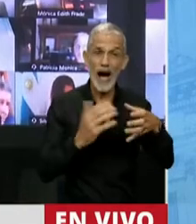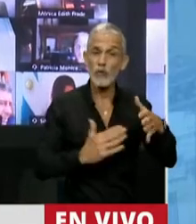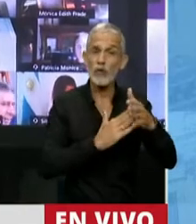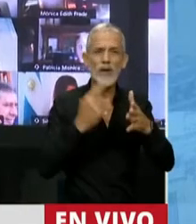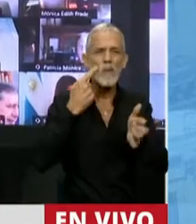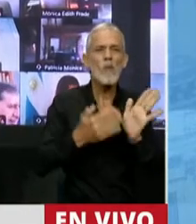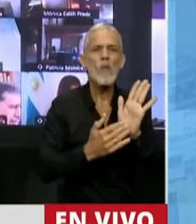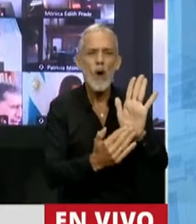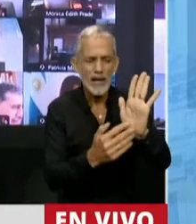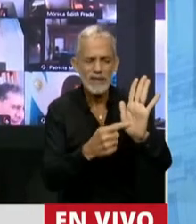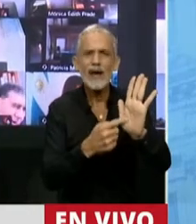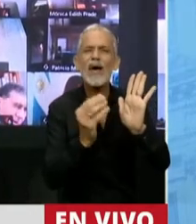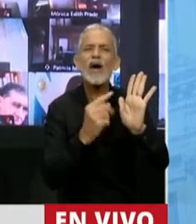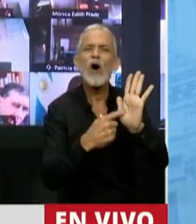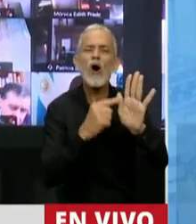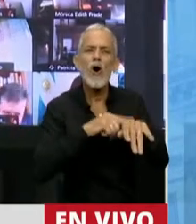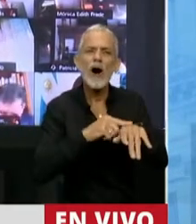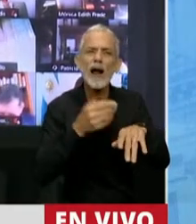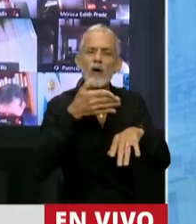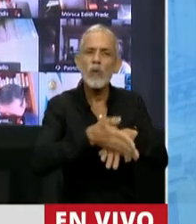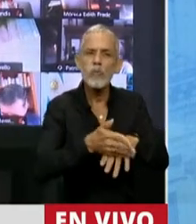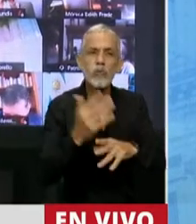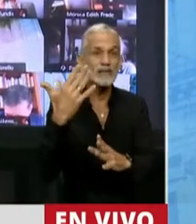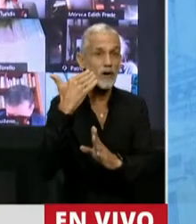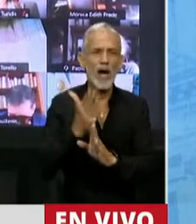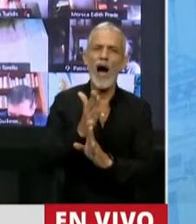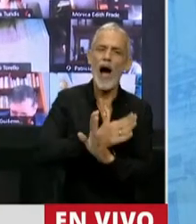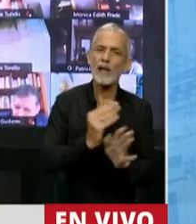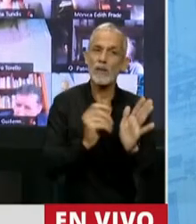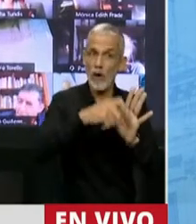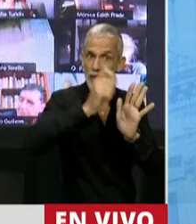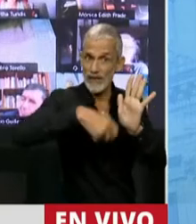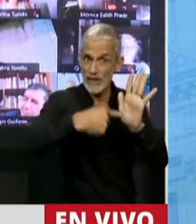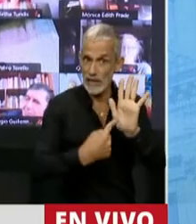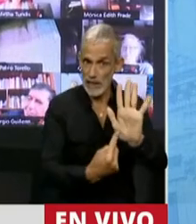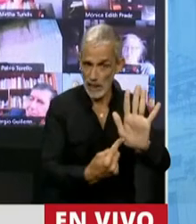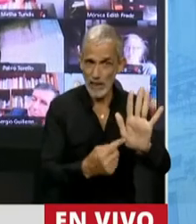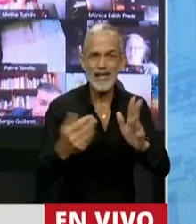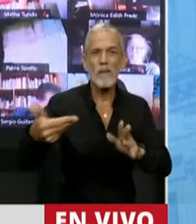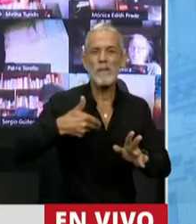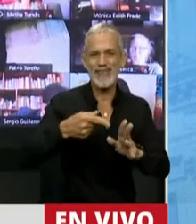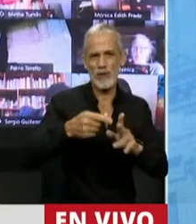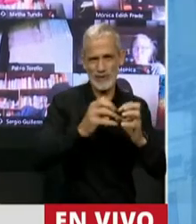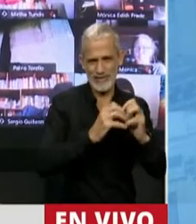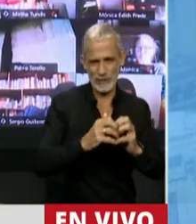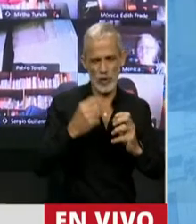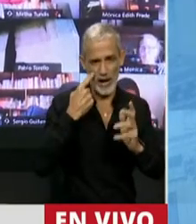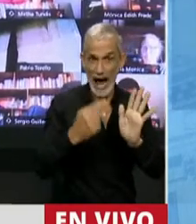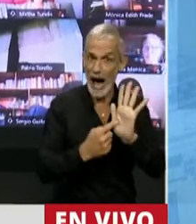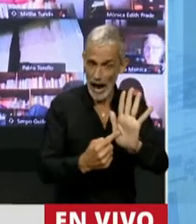exhiba el ingreso antes de las 17 horas formal registrado del pedido de esta sesión. De esta manera,